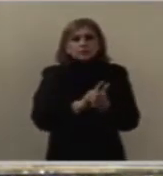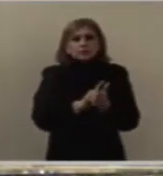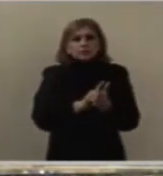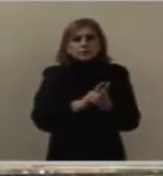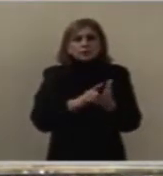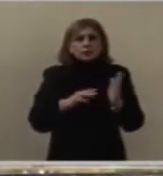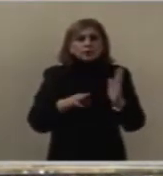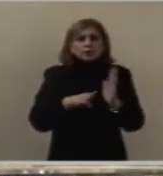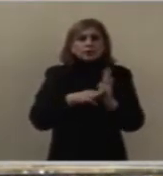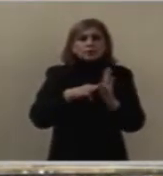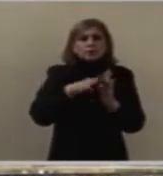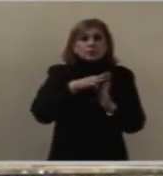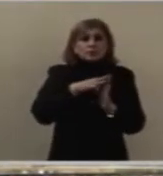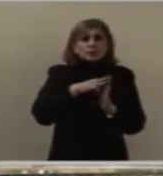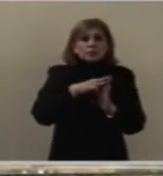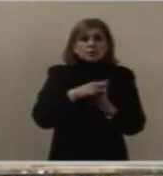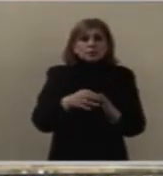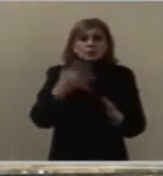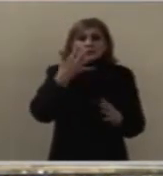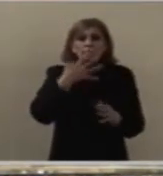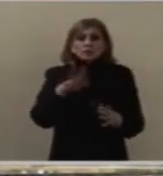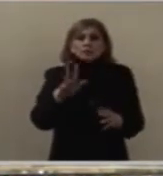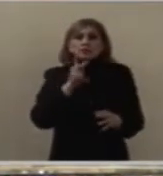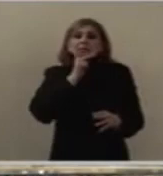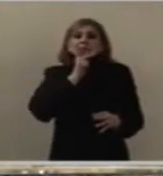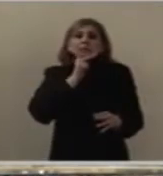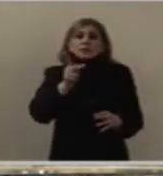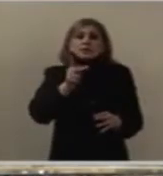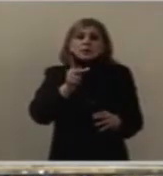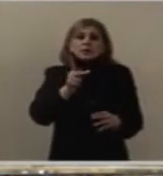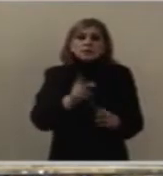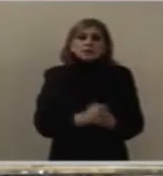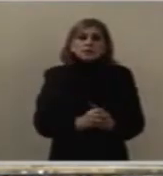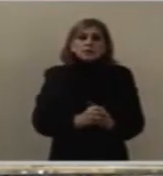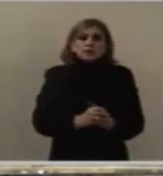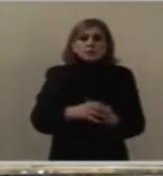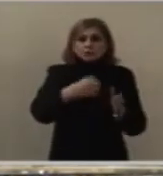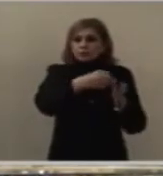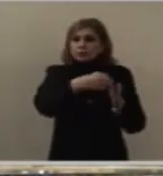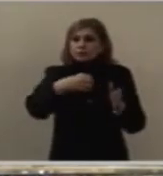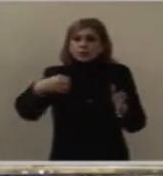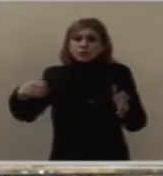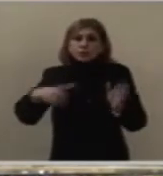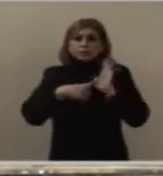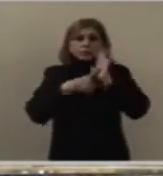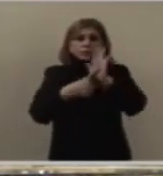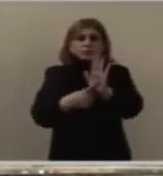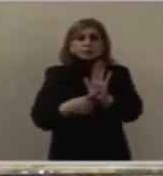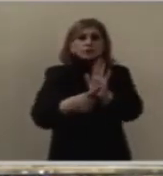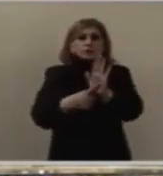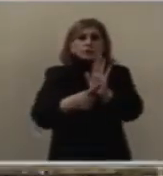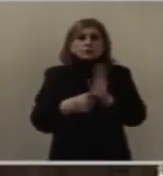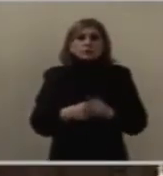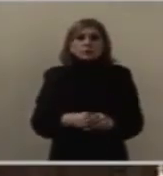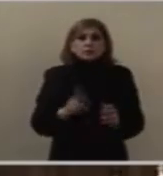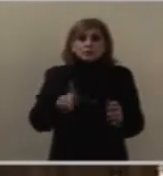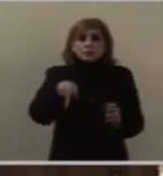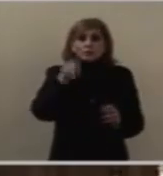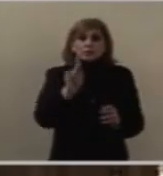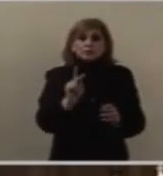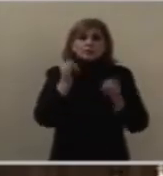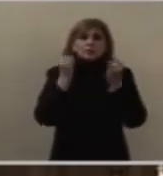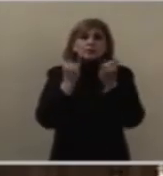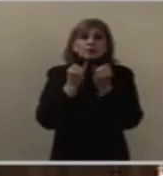palabras, las palabras de oro de la revelación. Pero también